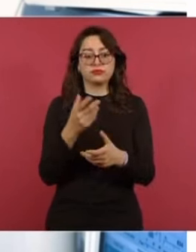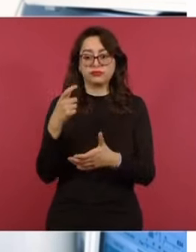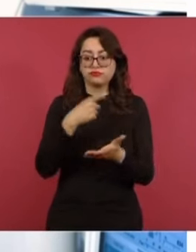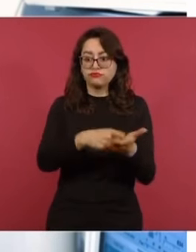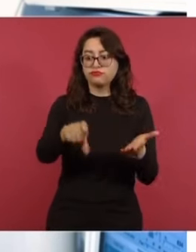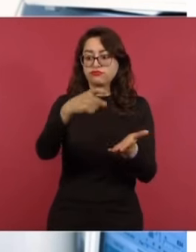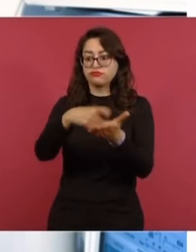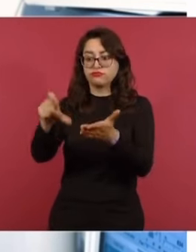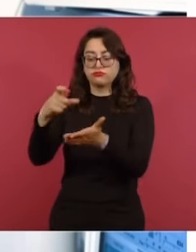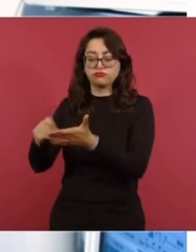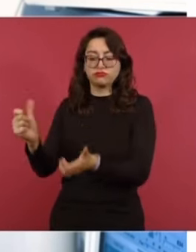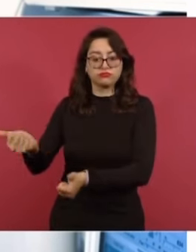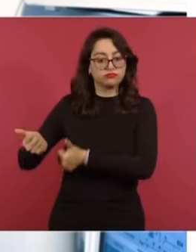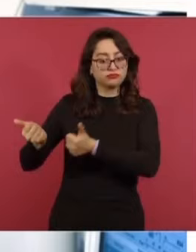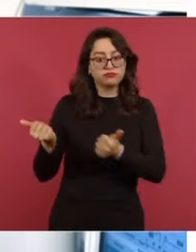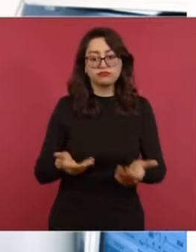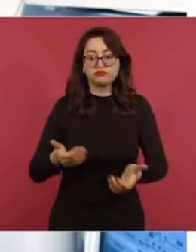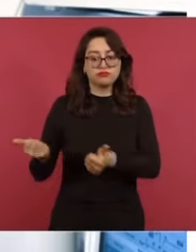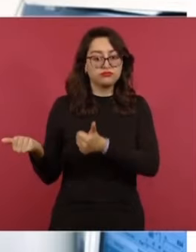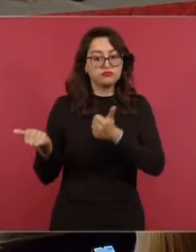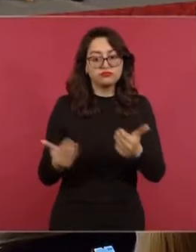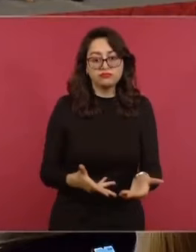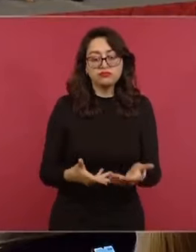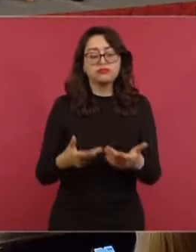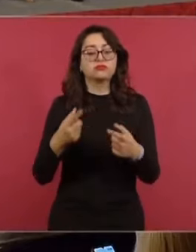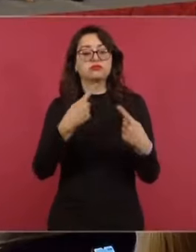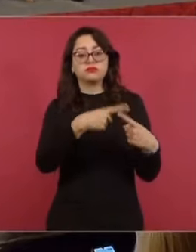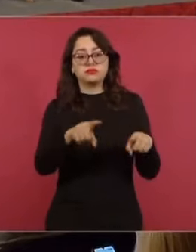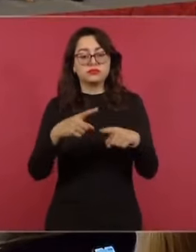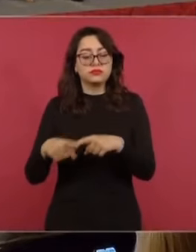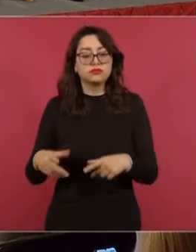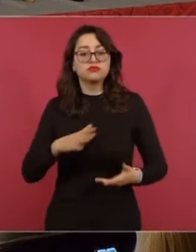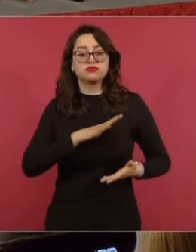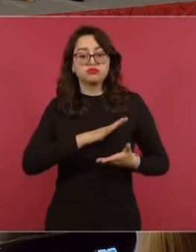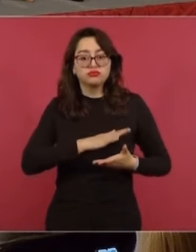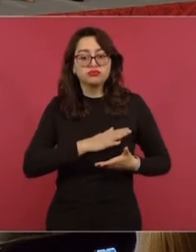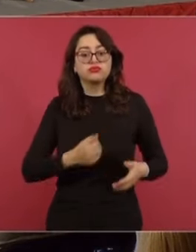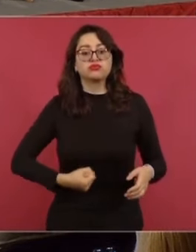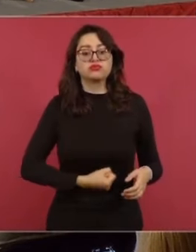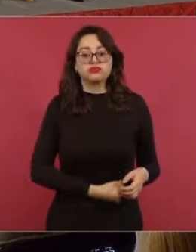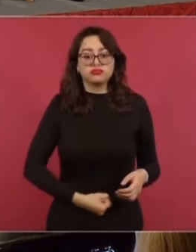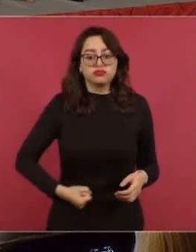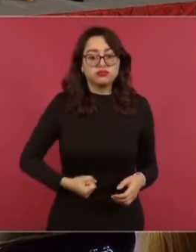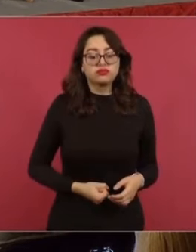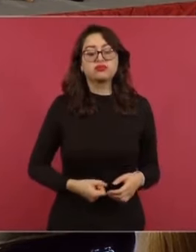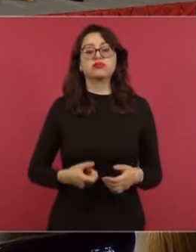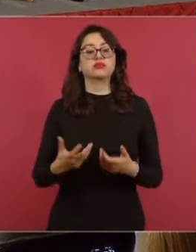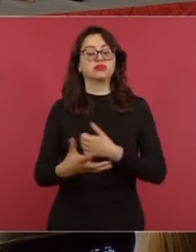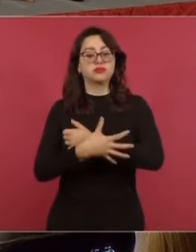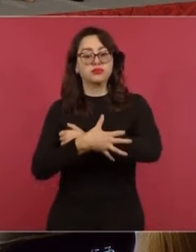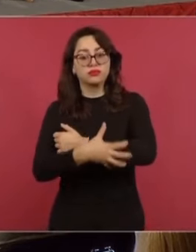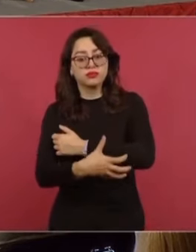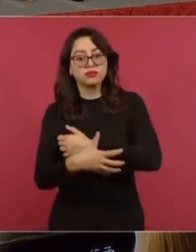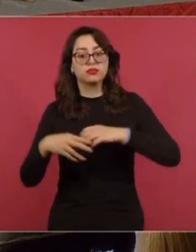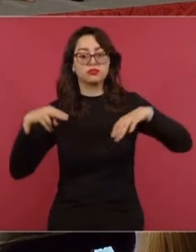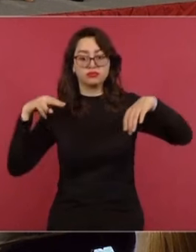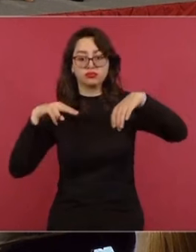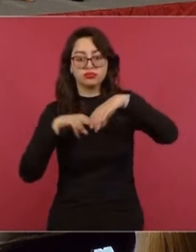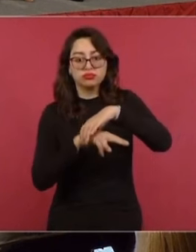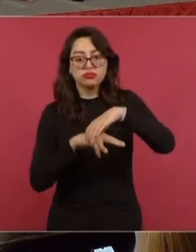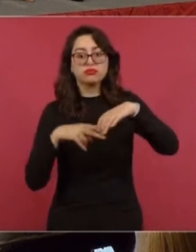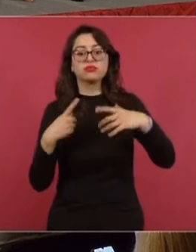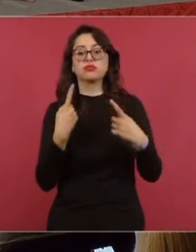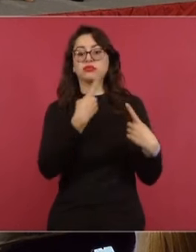adquirir equipo que no estaba presente, desde tomógrafos, mastógrafos, resonancias magnéticas, hasta equipo menor, que es fundamental,